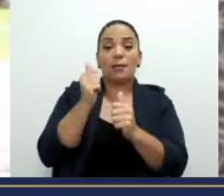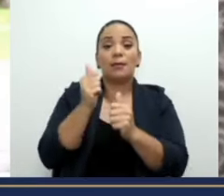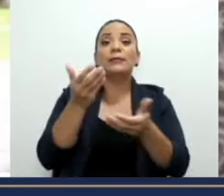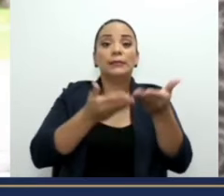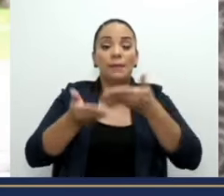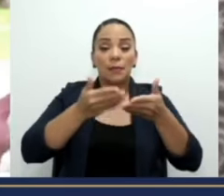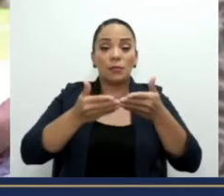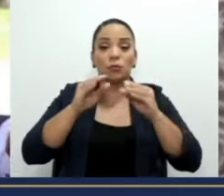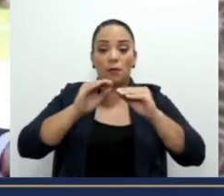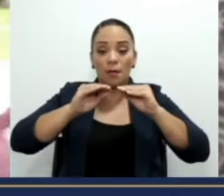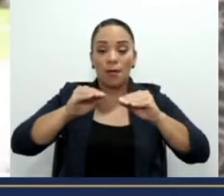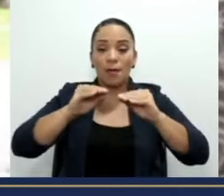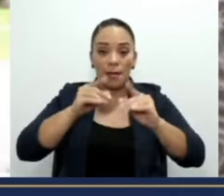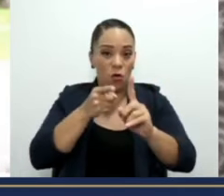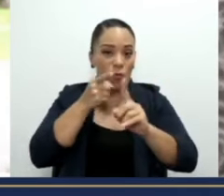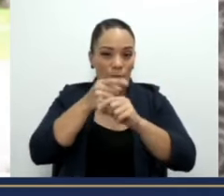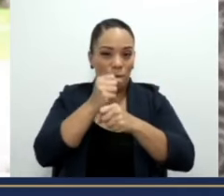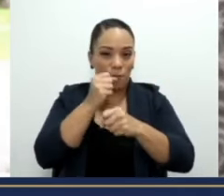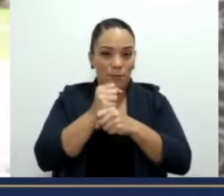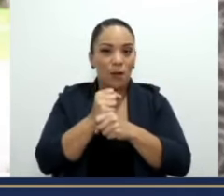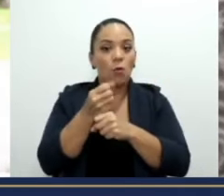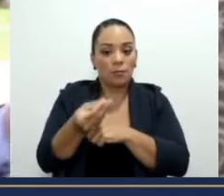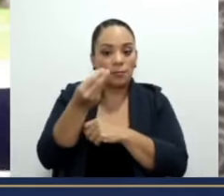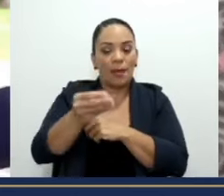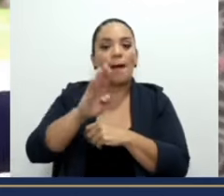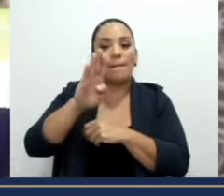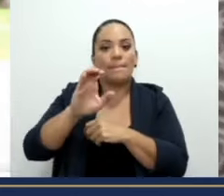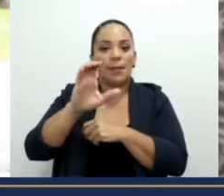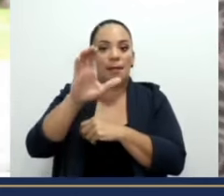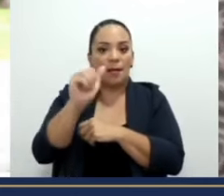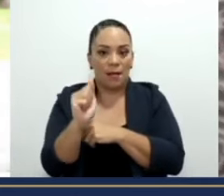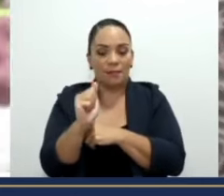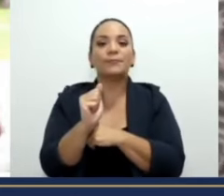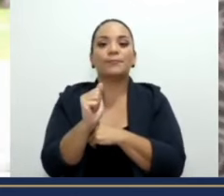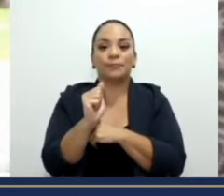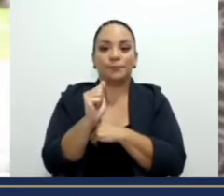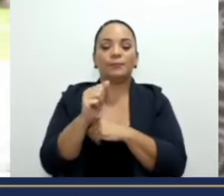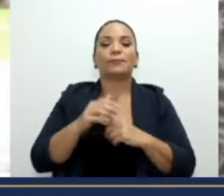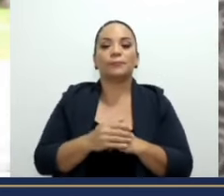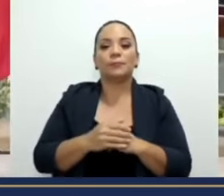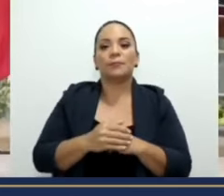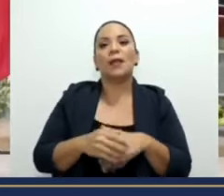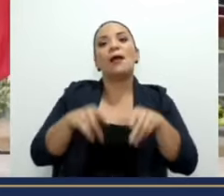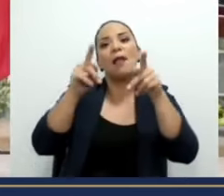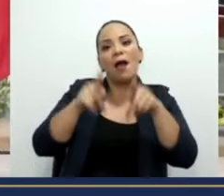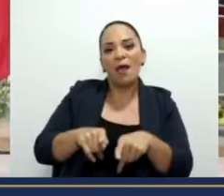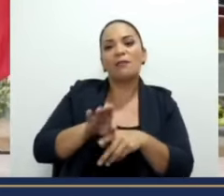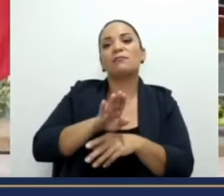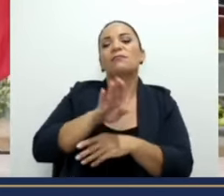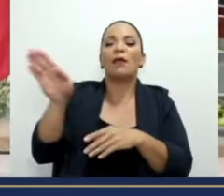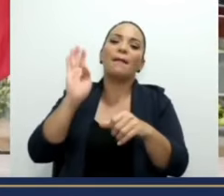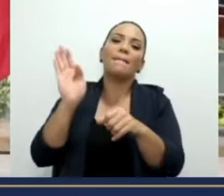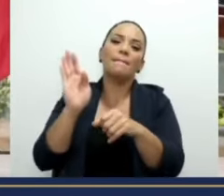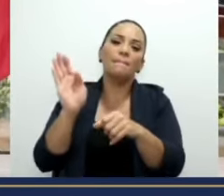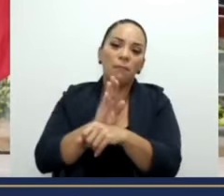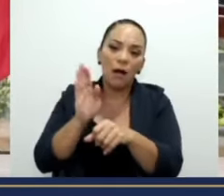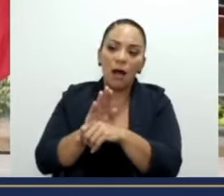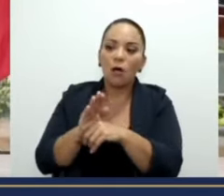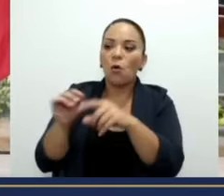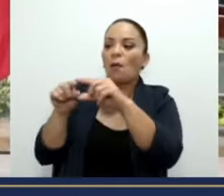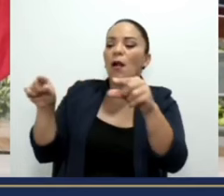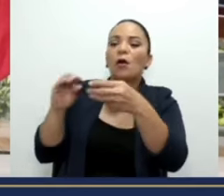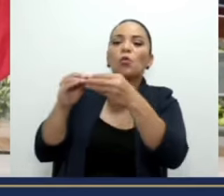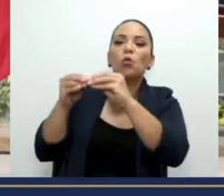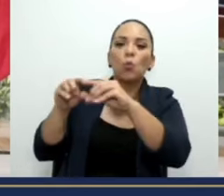formación para el empleo tienen una beca. La gente tiene que sacar las cuentas clientes y tiene que ir a los bancos y tiene que… ¿Sacar las cuentas qué?